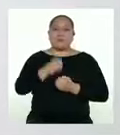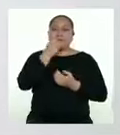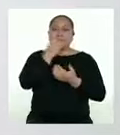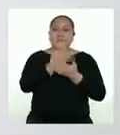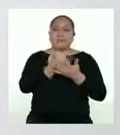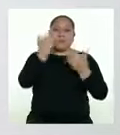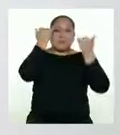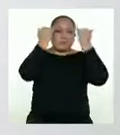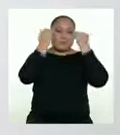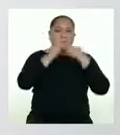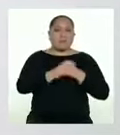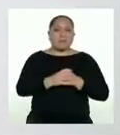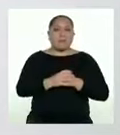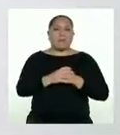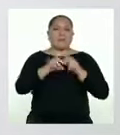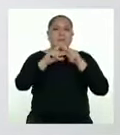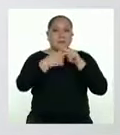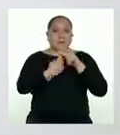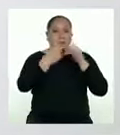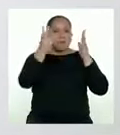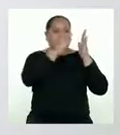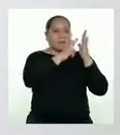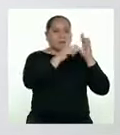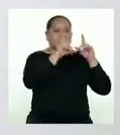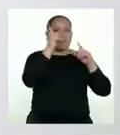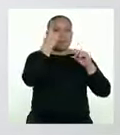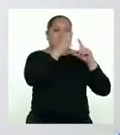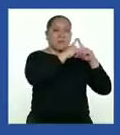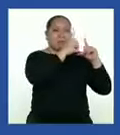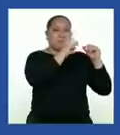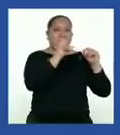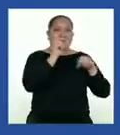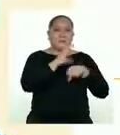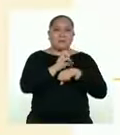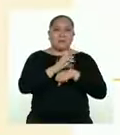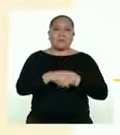hipótesis. Y vamos con la lectura del primer consejo.